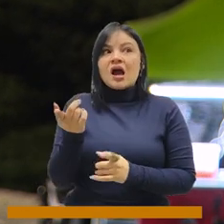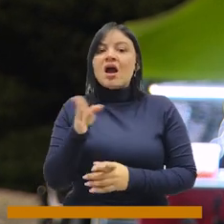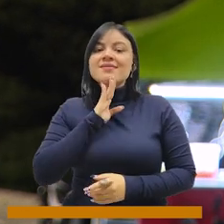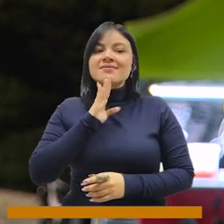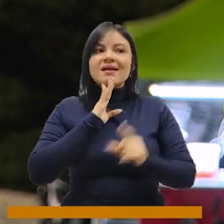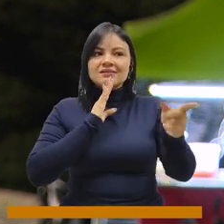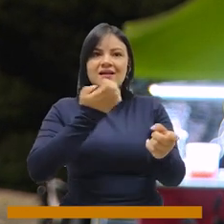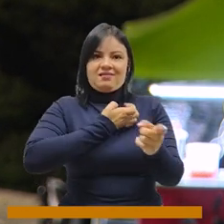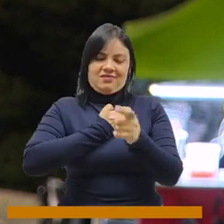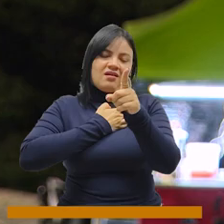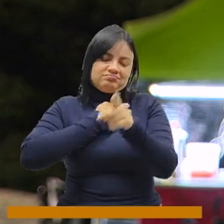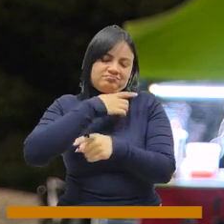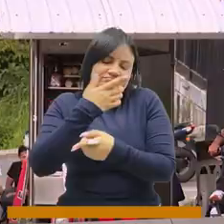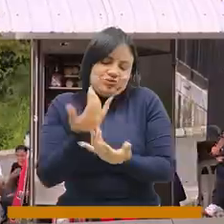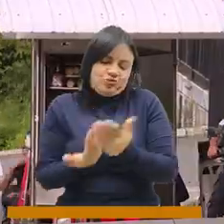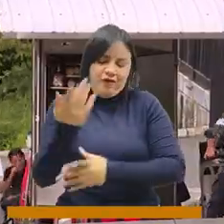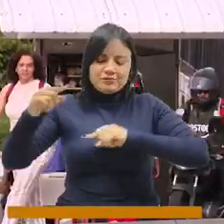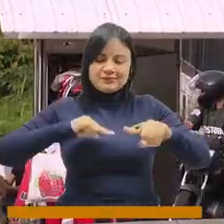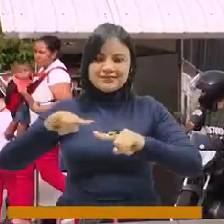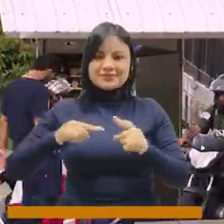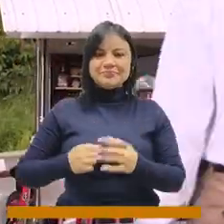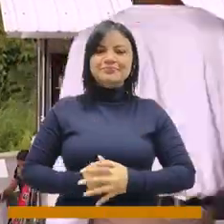viene con la alcaldía y con esta administración.